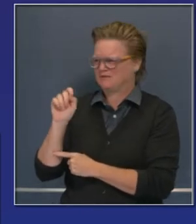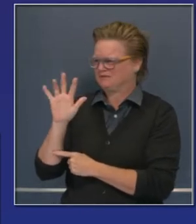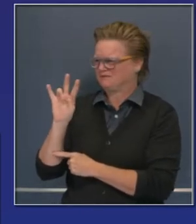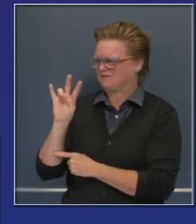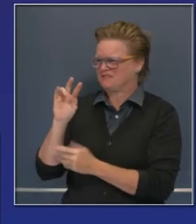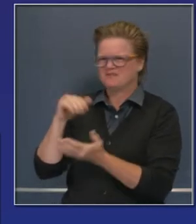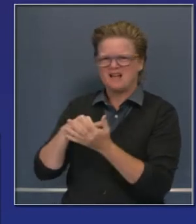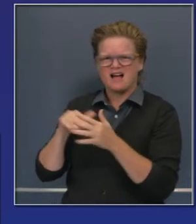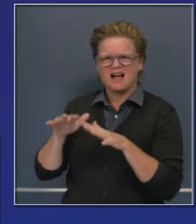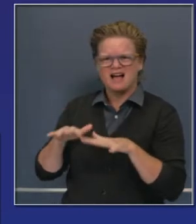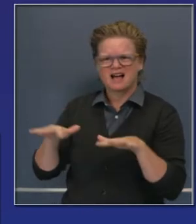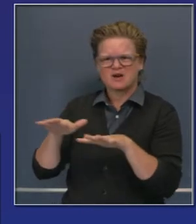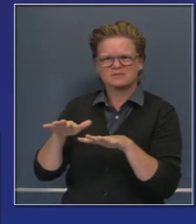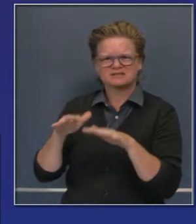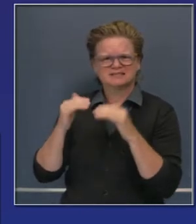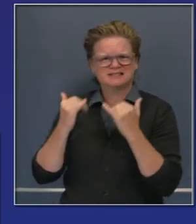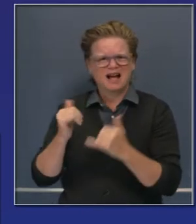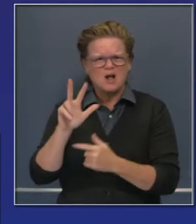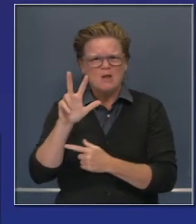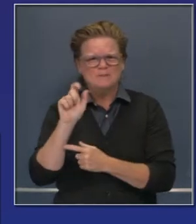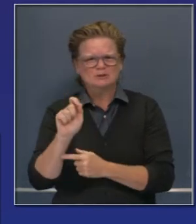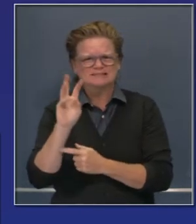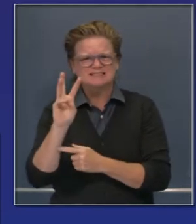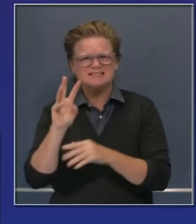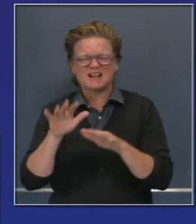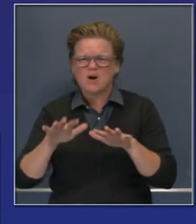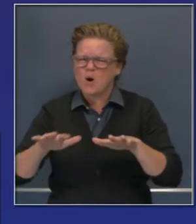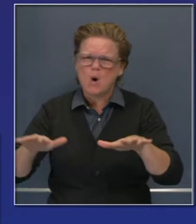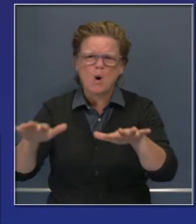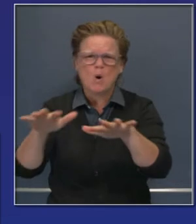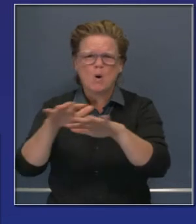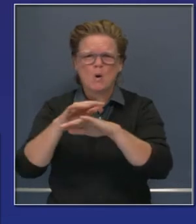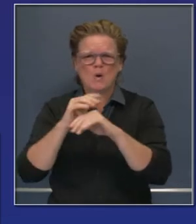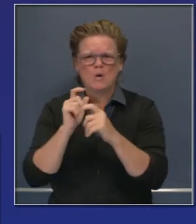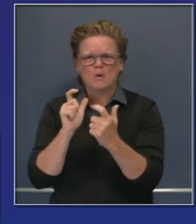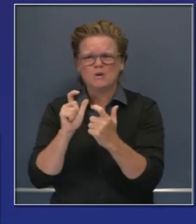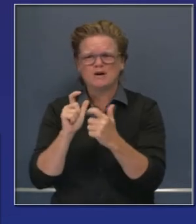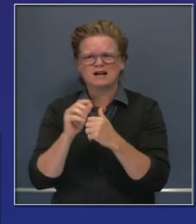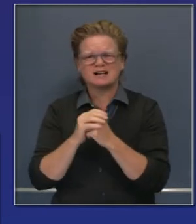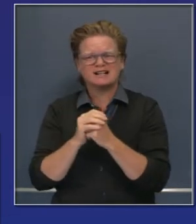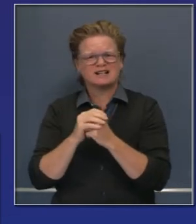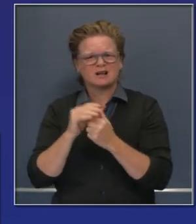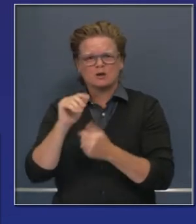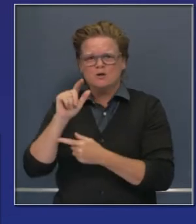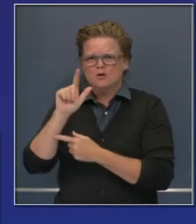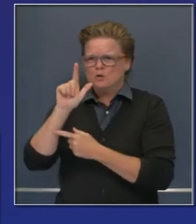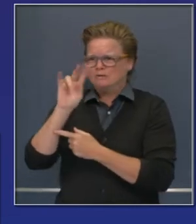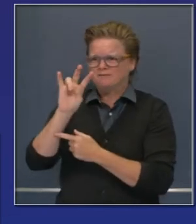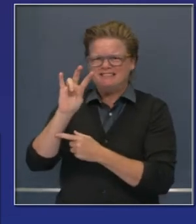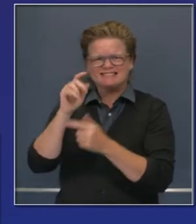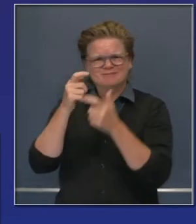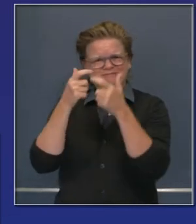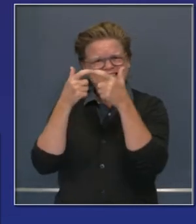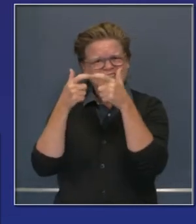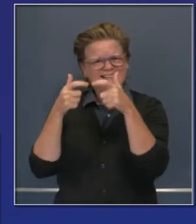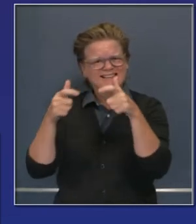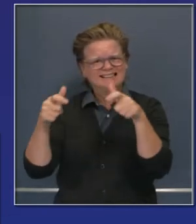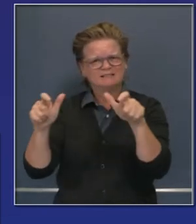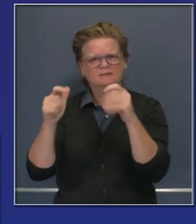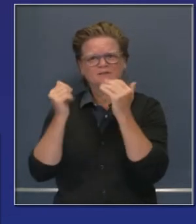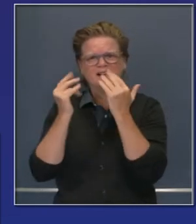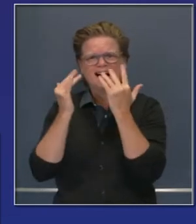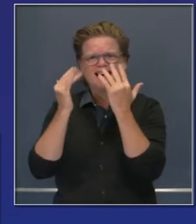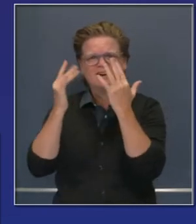Este año muchos más. 27 incendios principales,